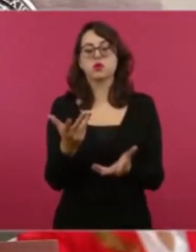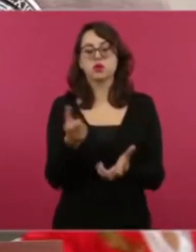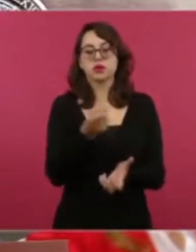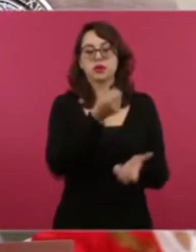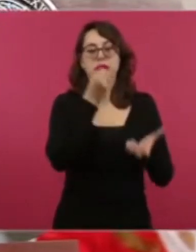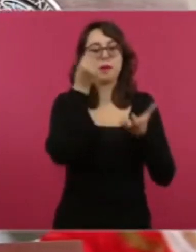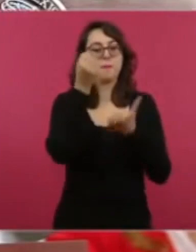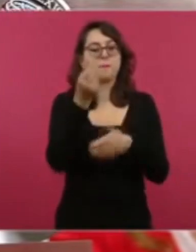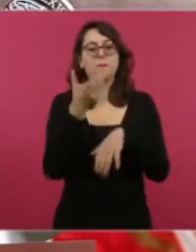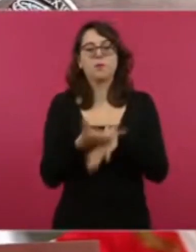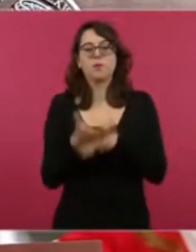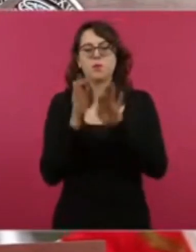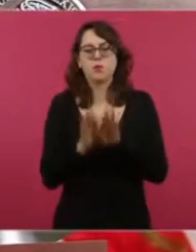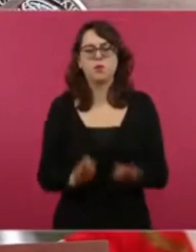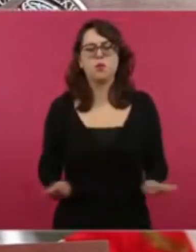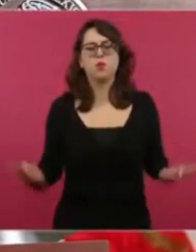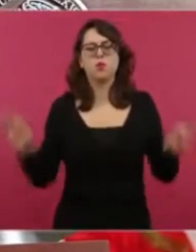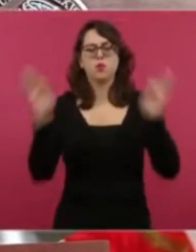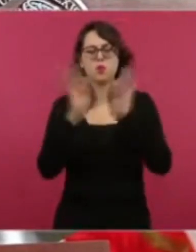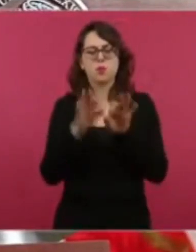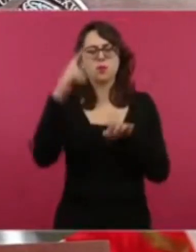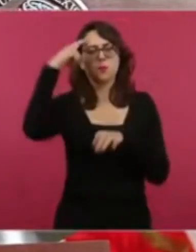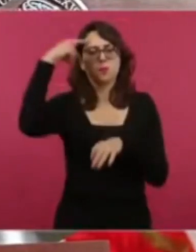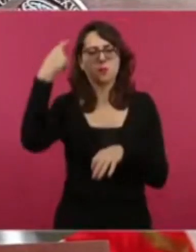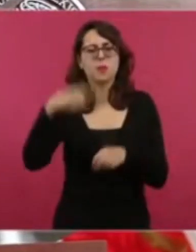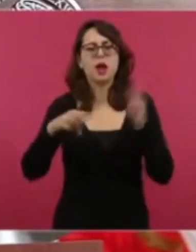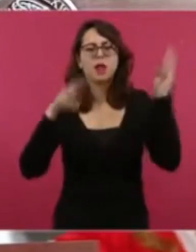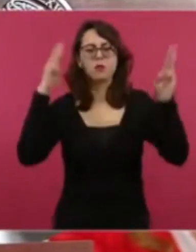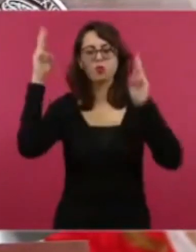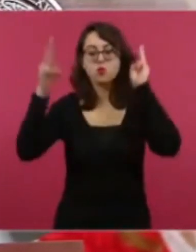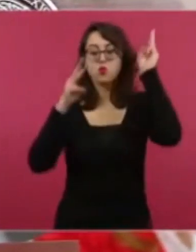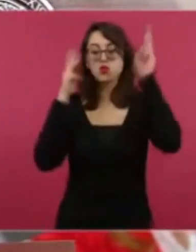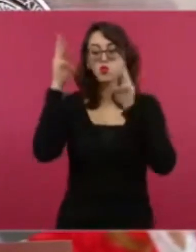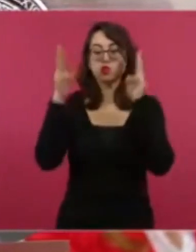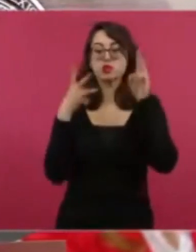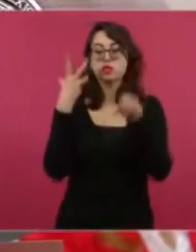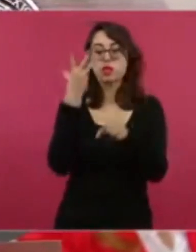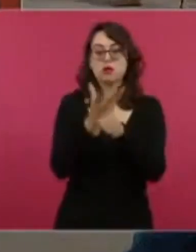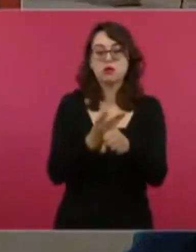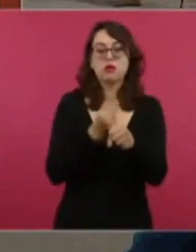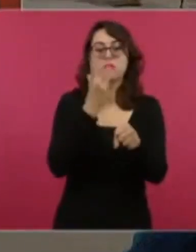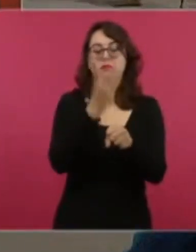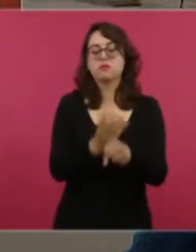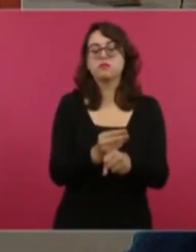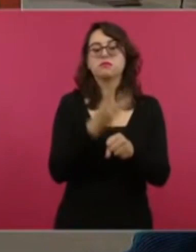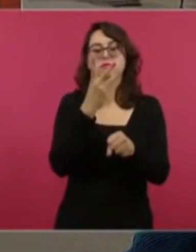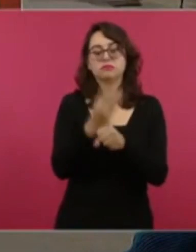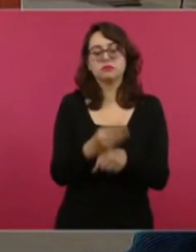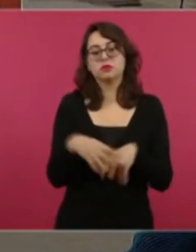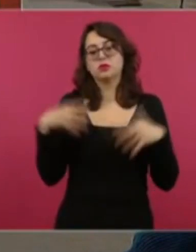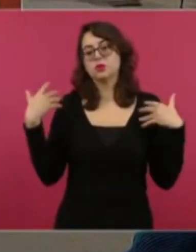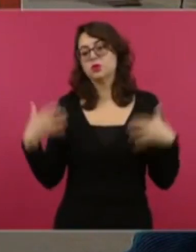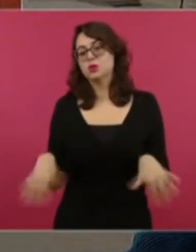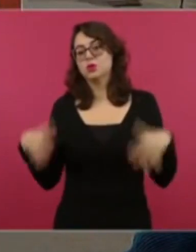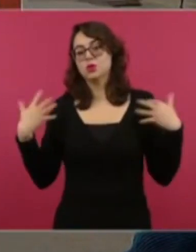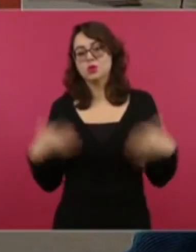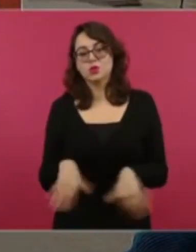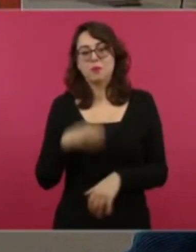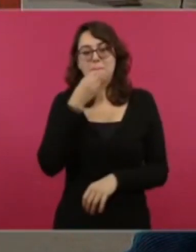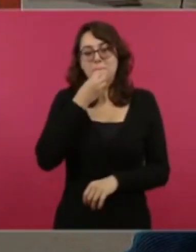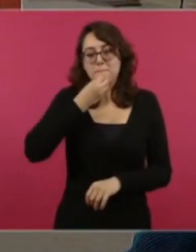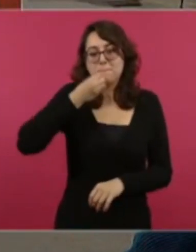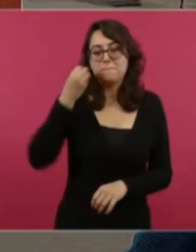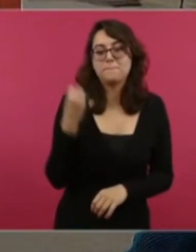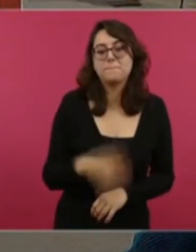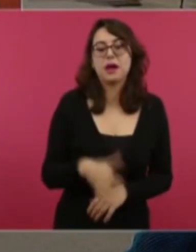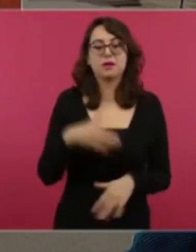inversión, empleados en la rehabilitación del Museo de la Guerra de Castas, que sin duda será una visita imperdible para conocer la